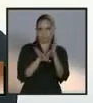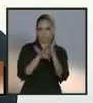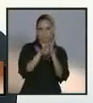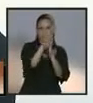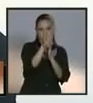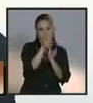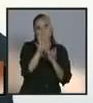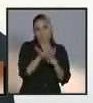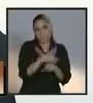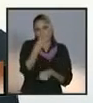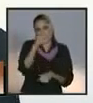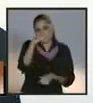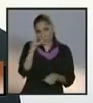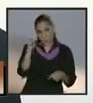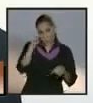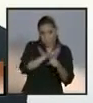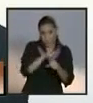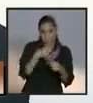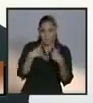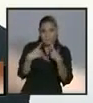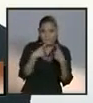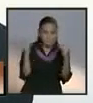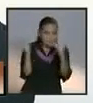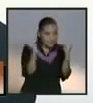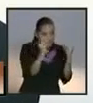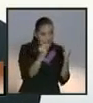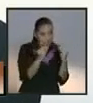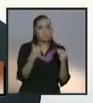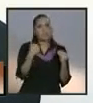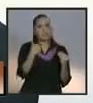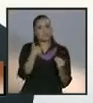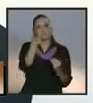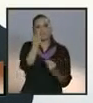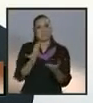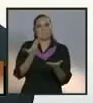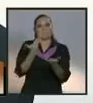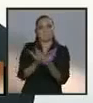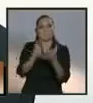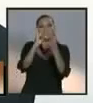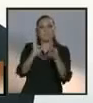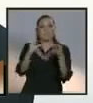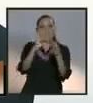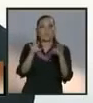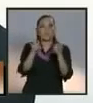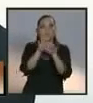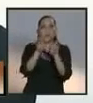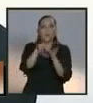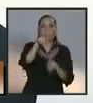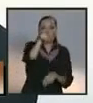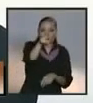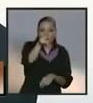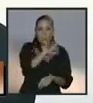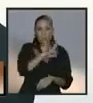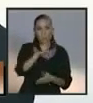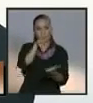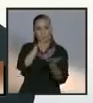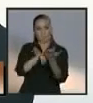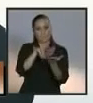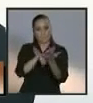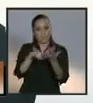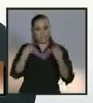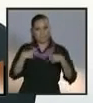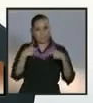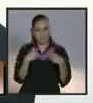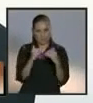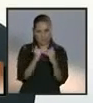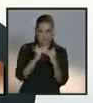este espacio de debate será cómo lograré que tú ganes más, que tengas más y te alcance para más a ti